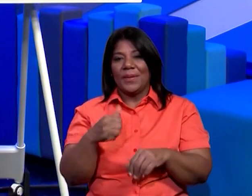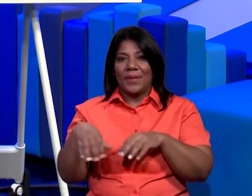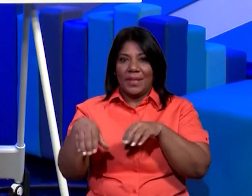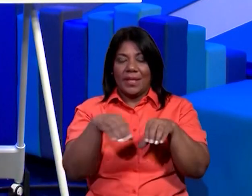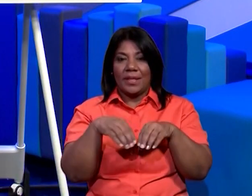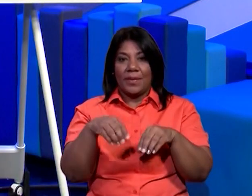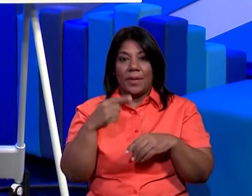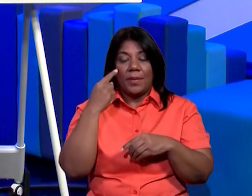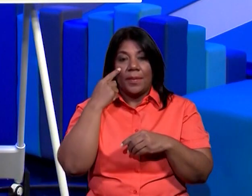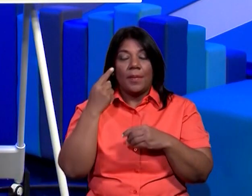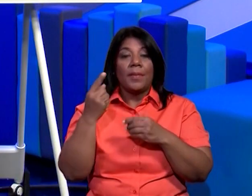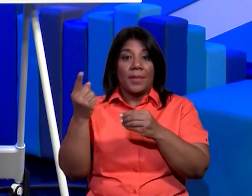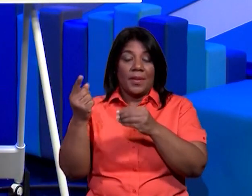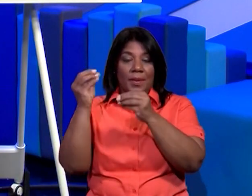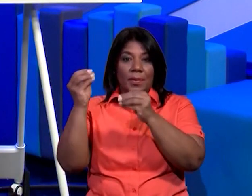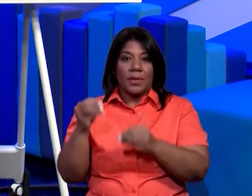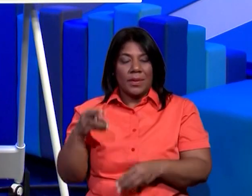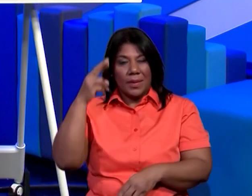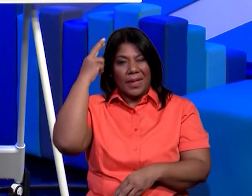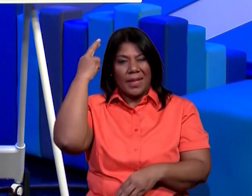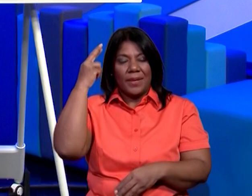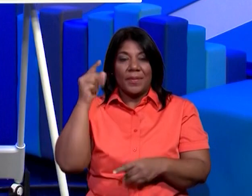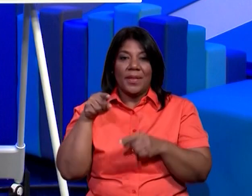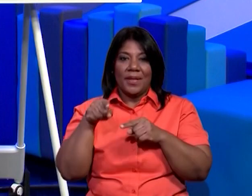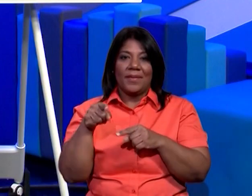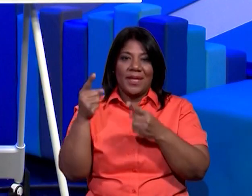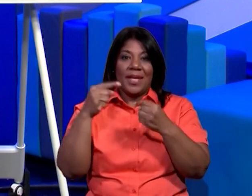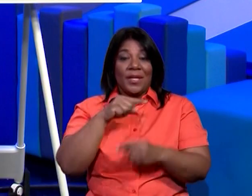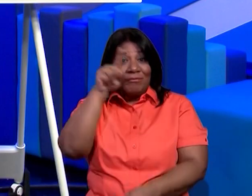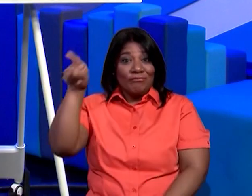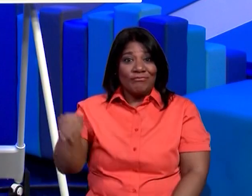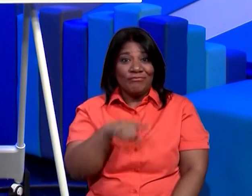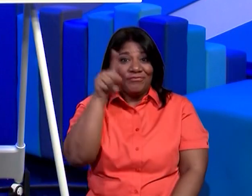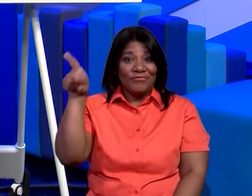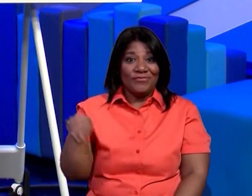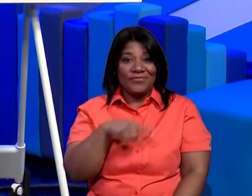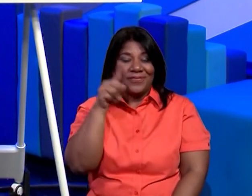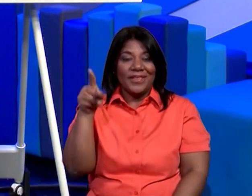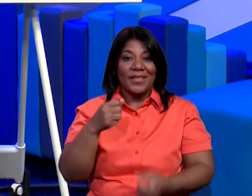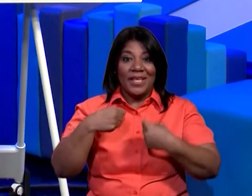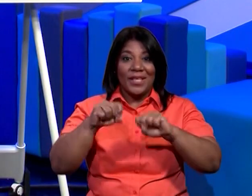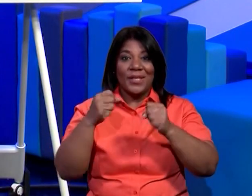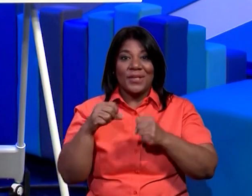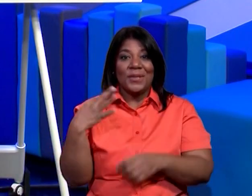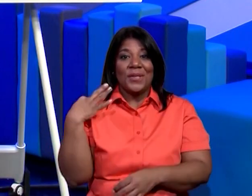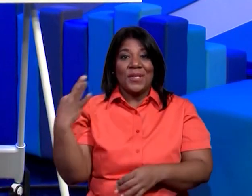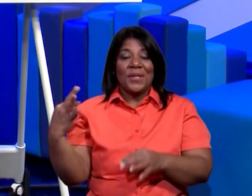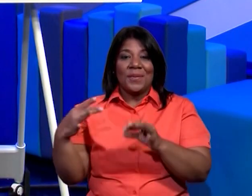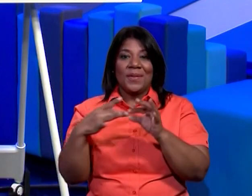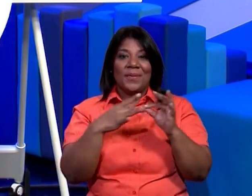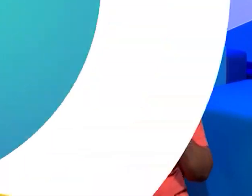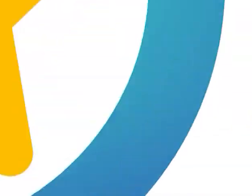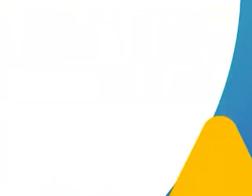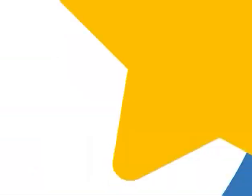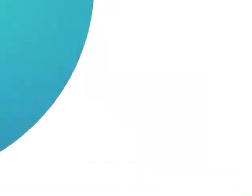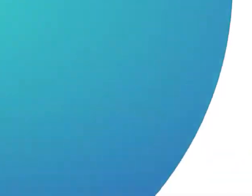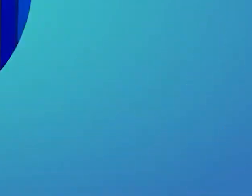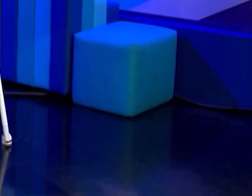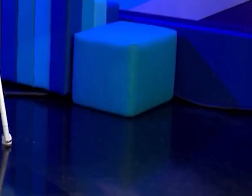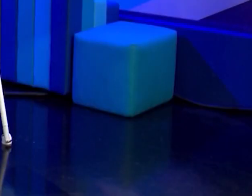y vamos a darle el pase al maestro ramiro que está con la ruleta de los receptores y unos invitados muy especiales